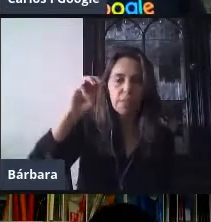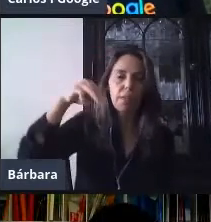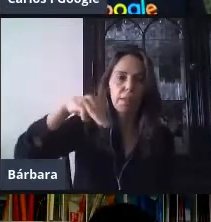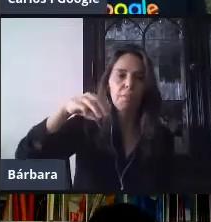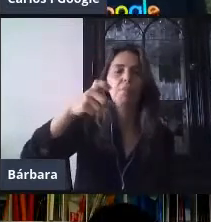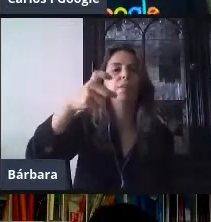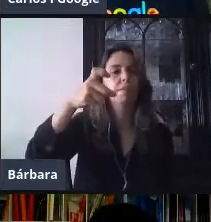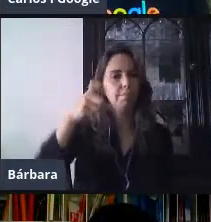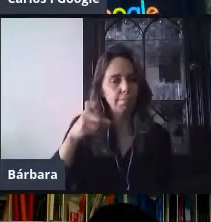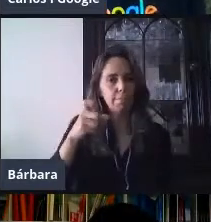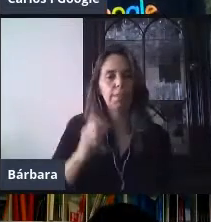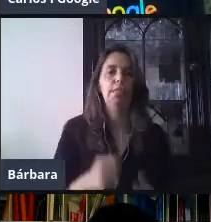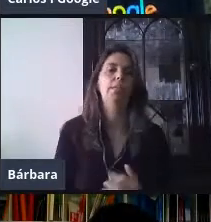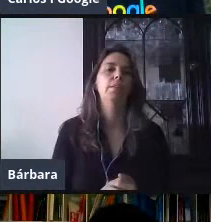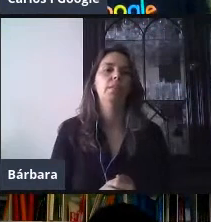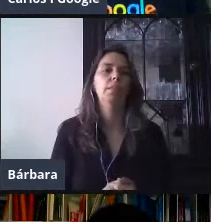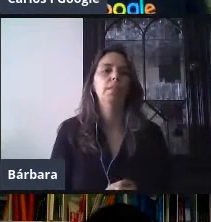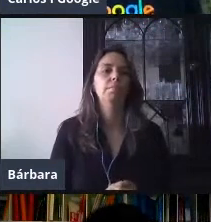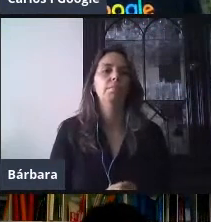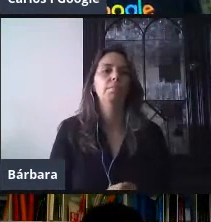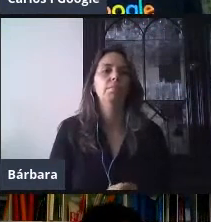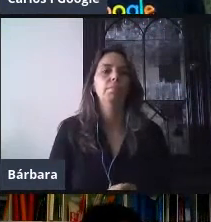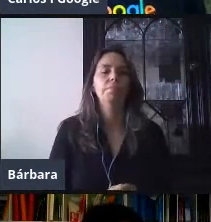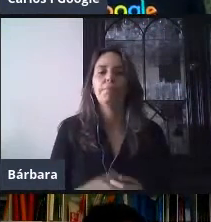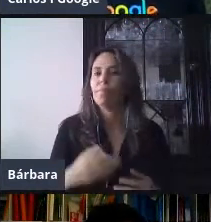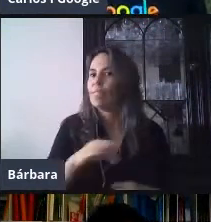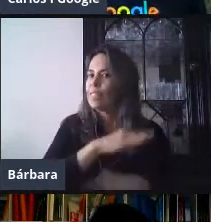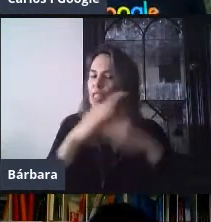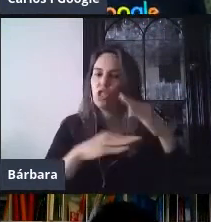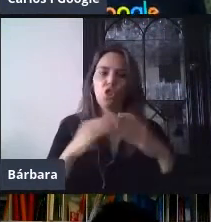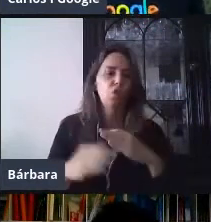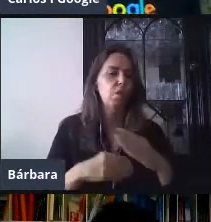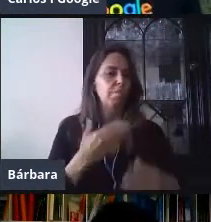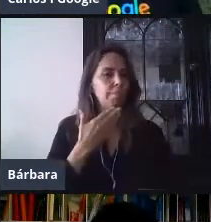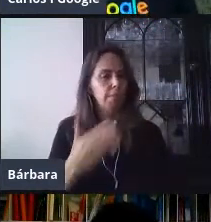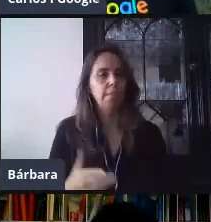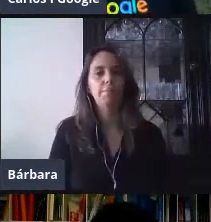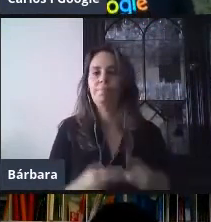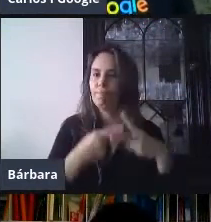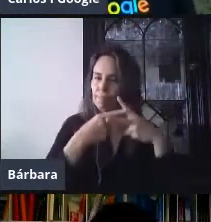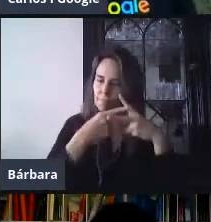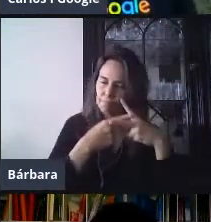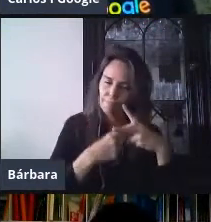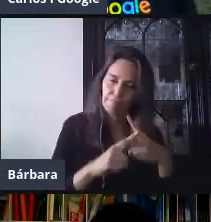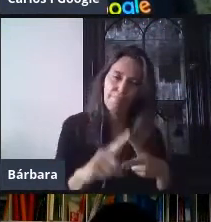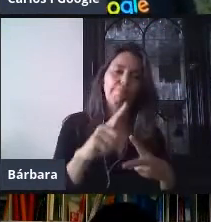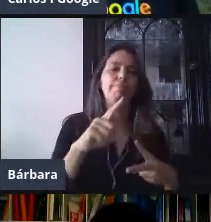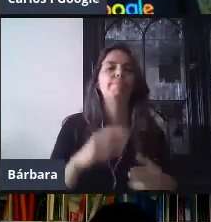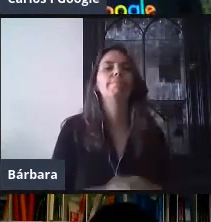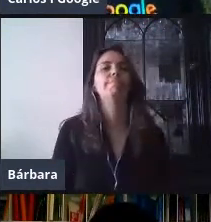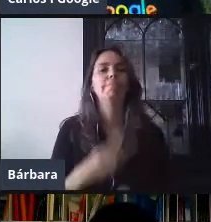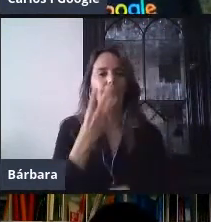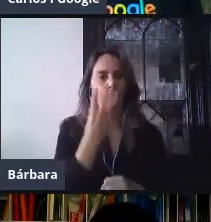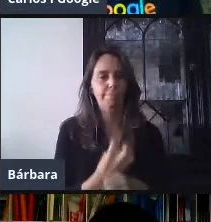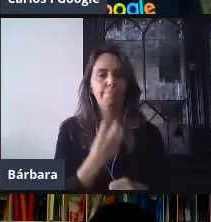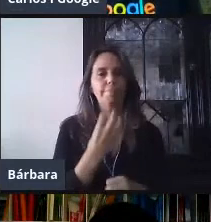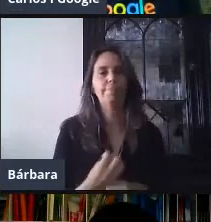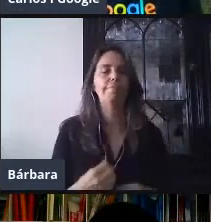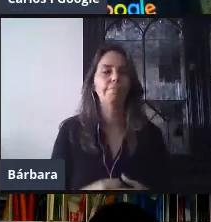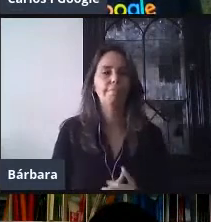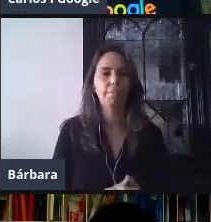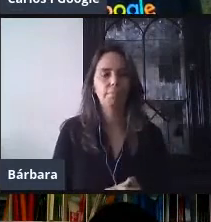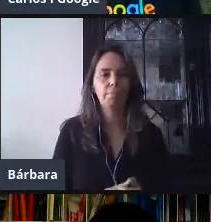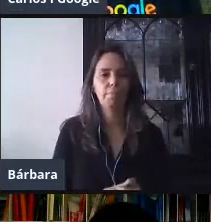bueno, pues, Israel, yo creo que ya estamos más que listos para poder arrancar este tercer webinar. Y, bueno, pues, vamos a